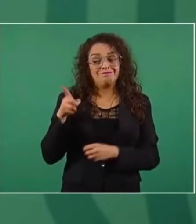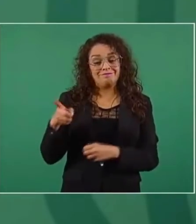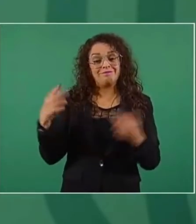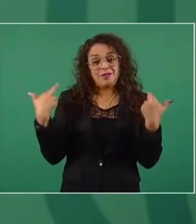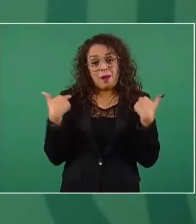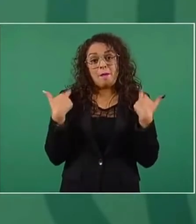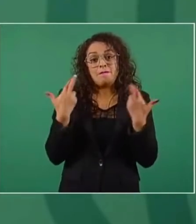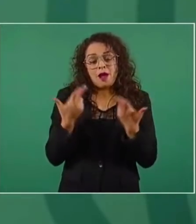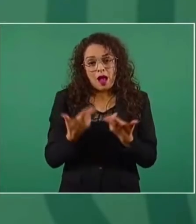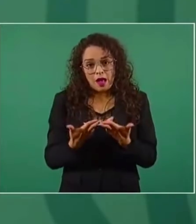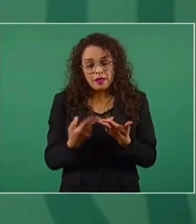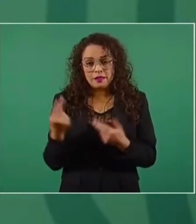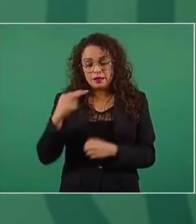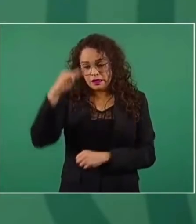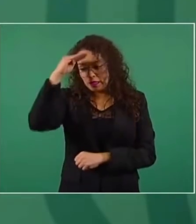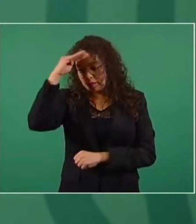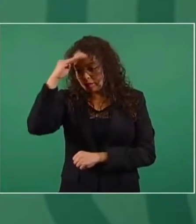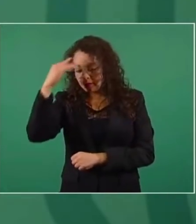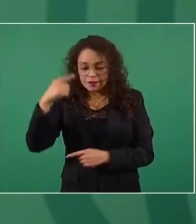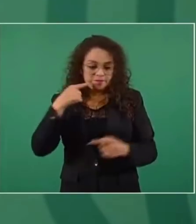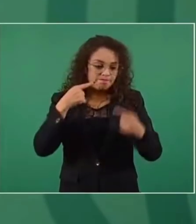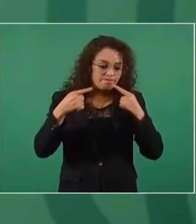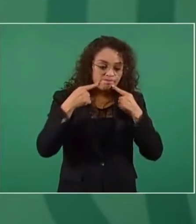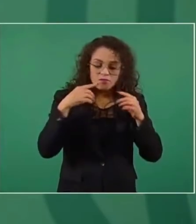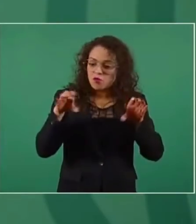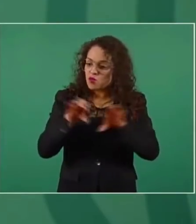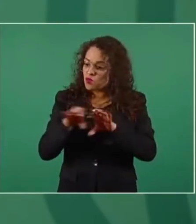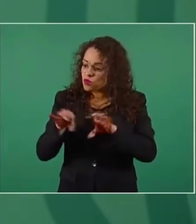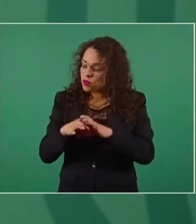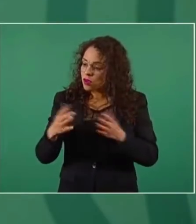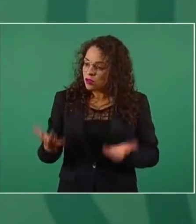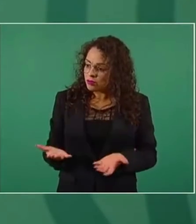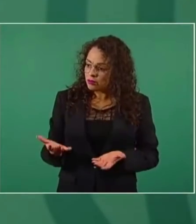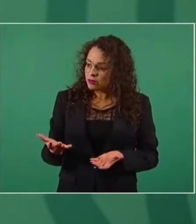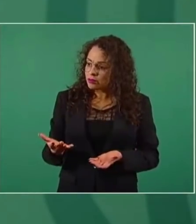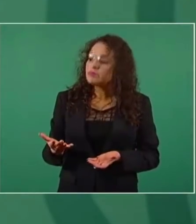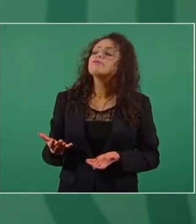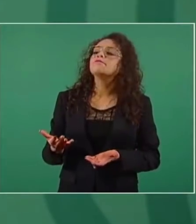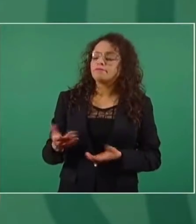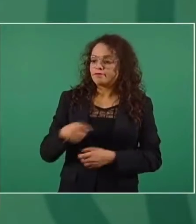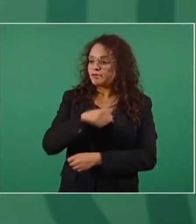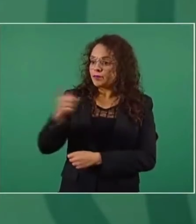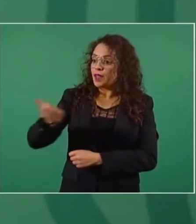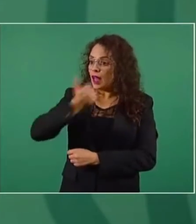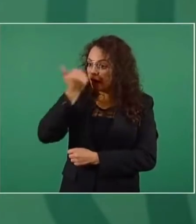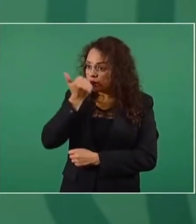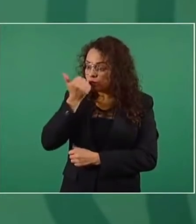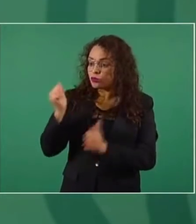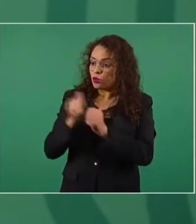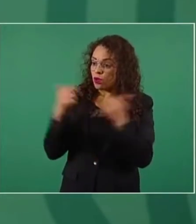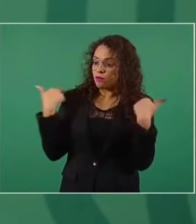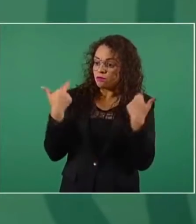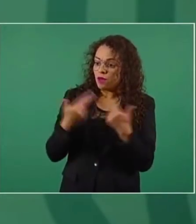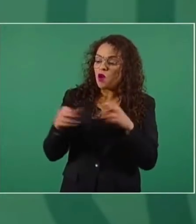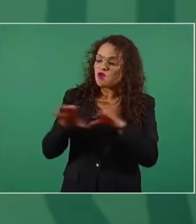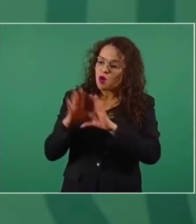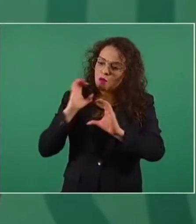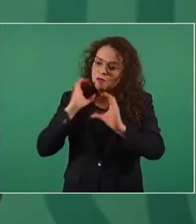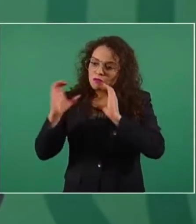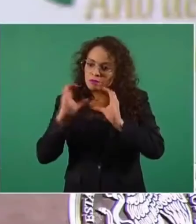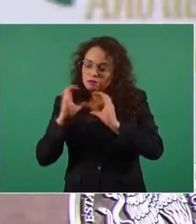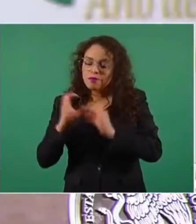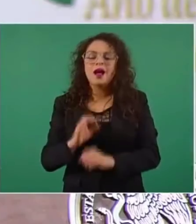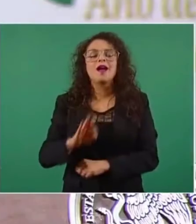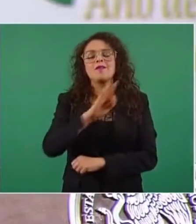y buscar mecanismos de comunicación entre ellos y los educandos, garantizando de esta forma los